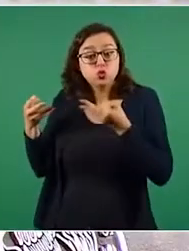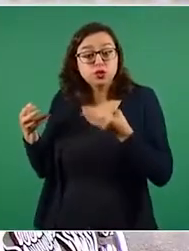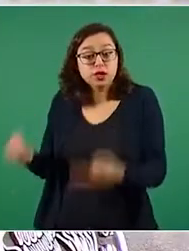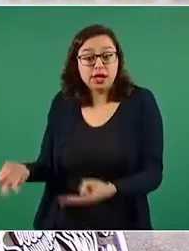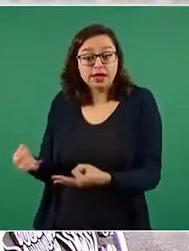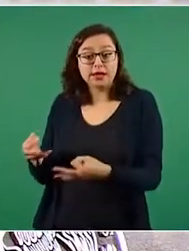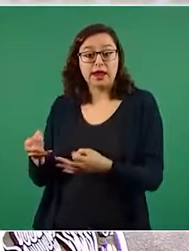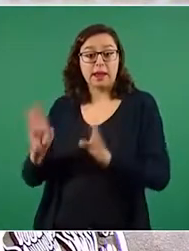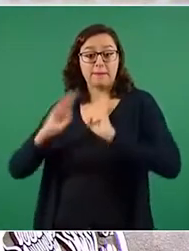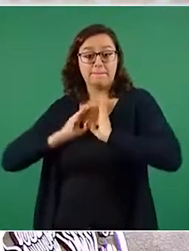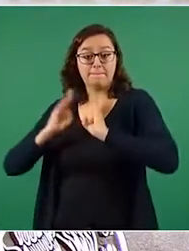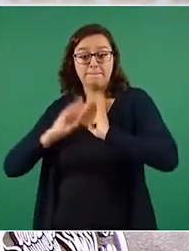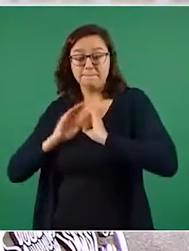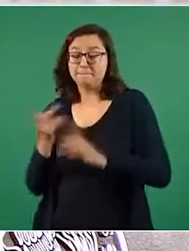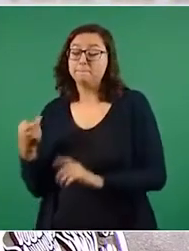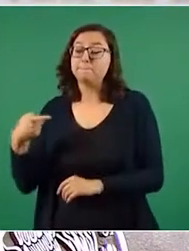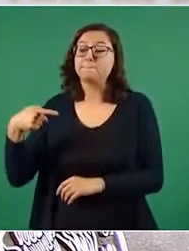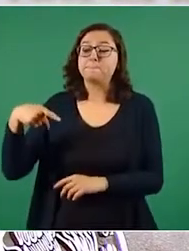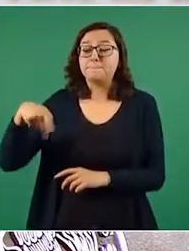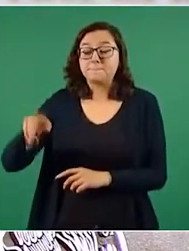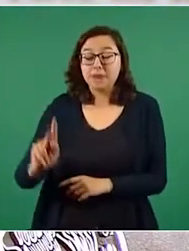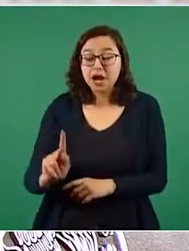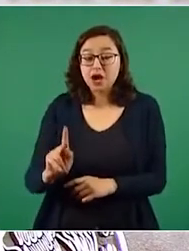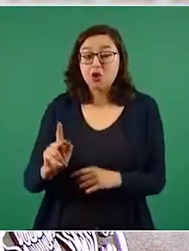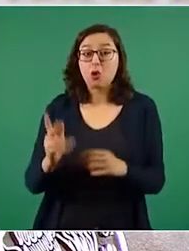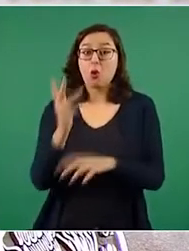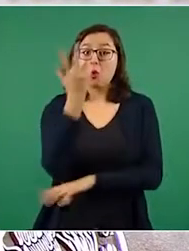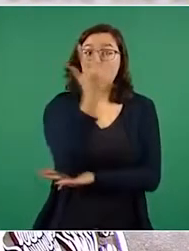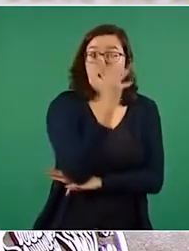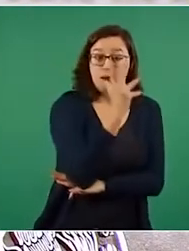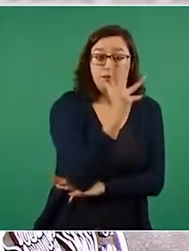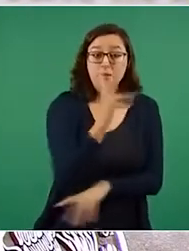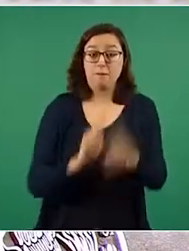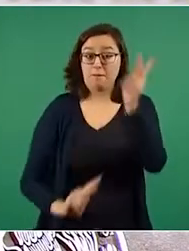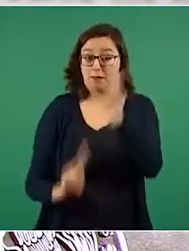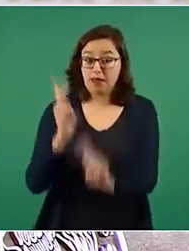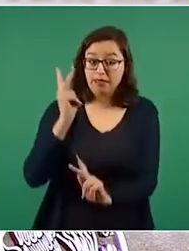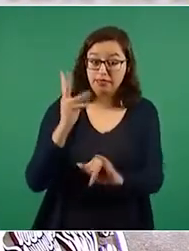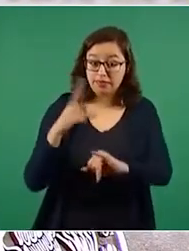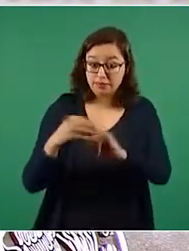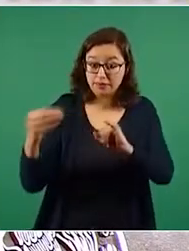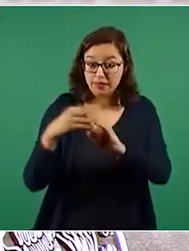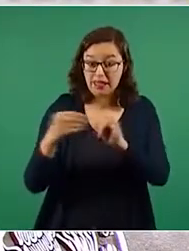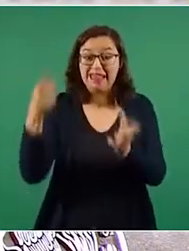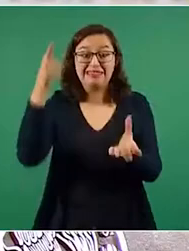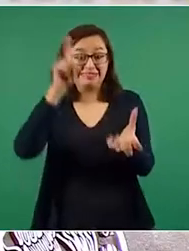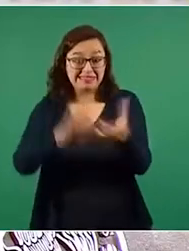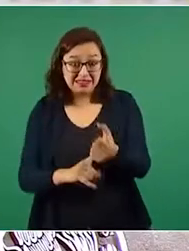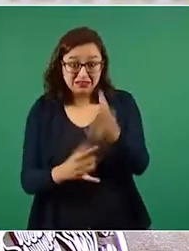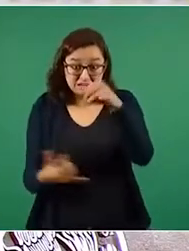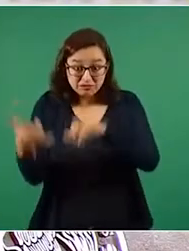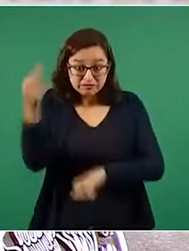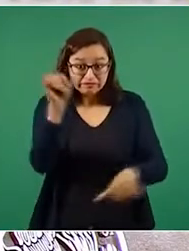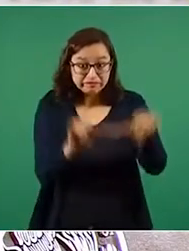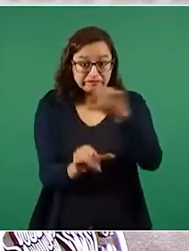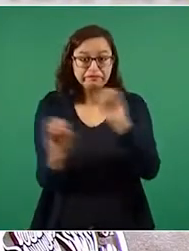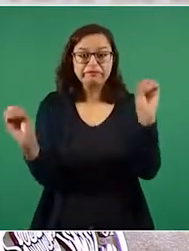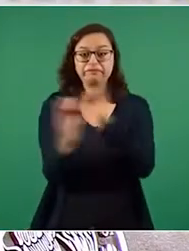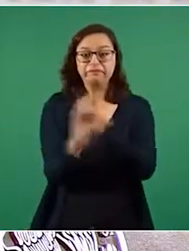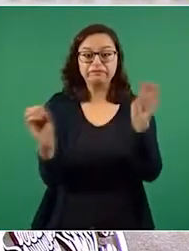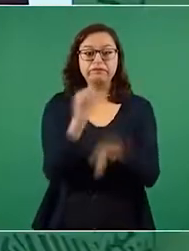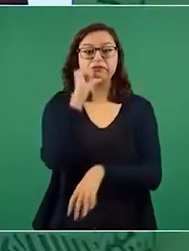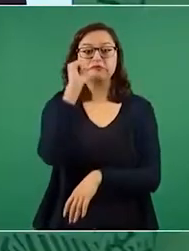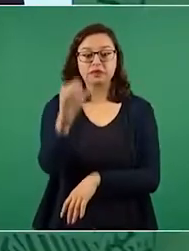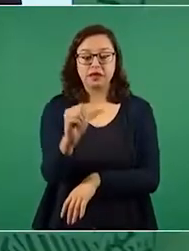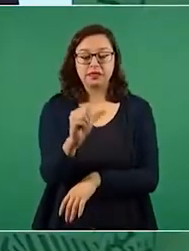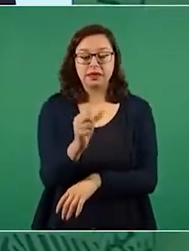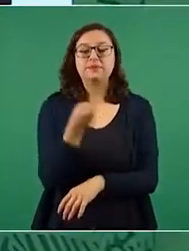plantas o en ningún árbol que los viveros producen para el programa Sembrando Vida. Bueno, esta es la